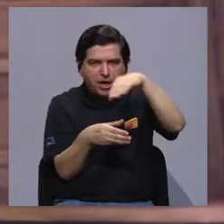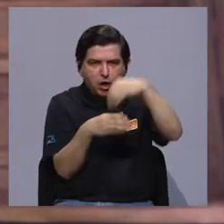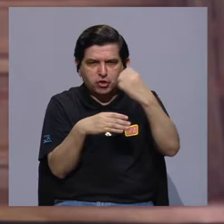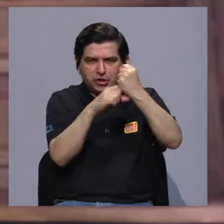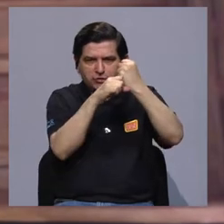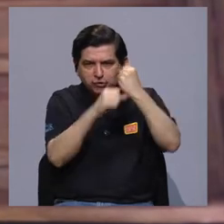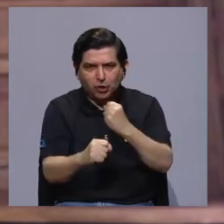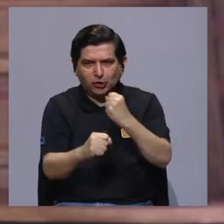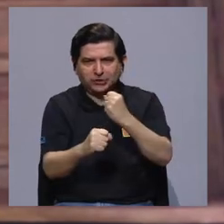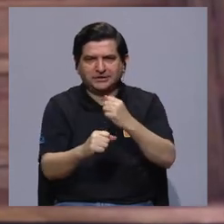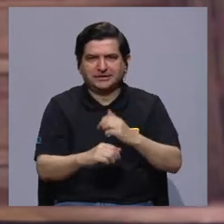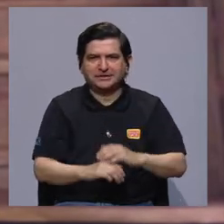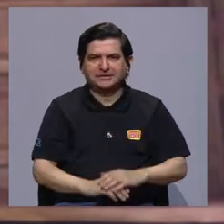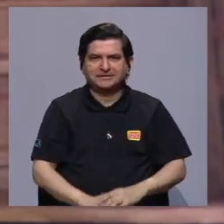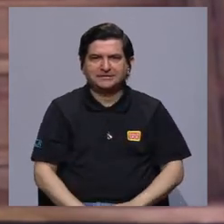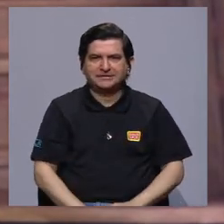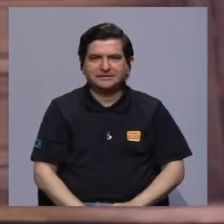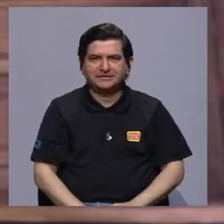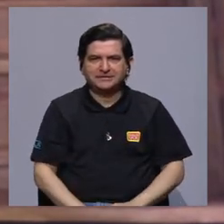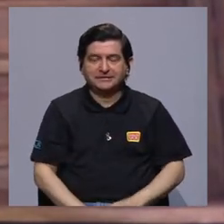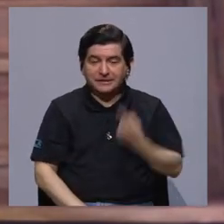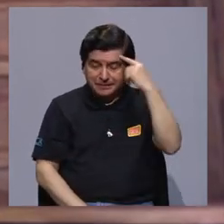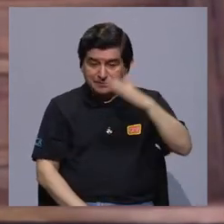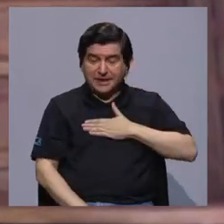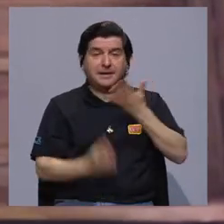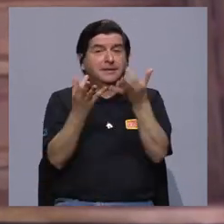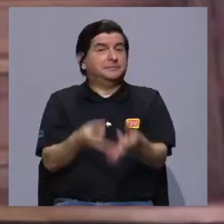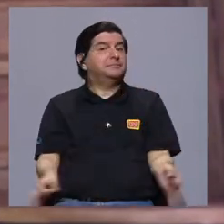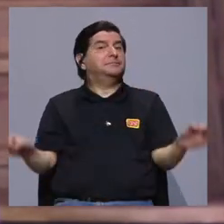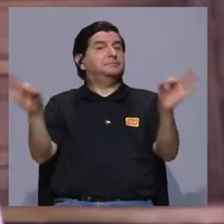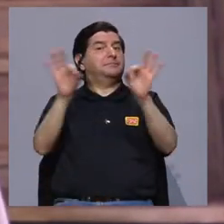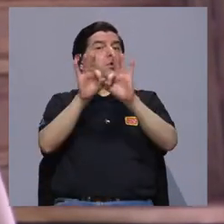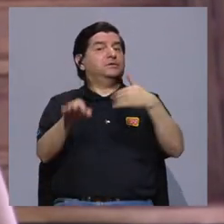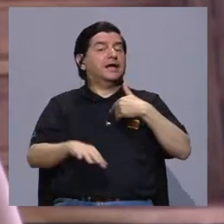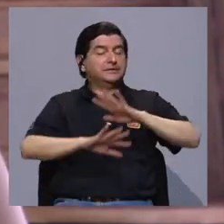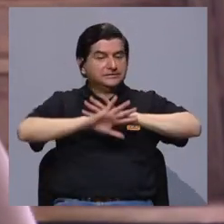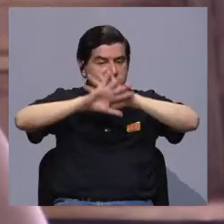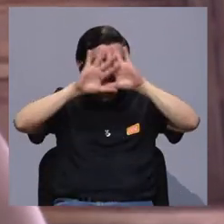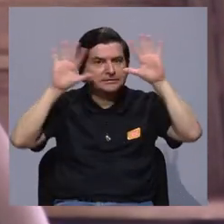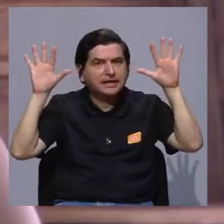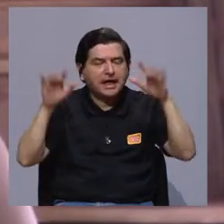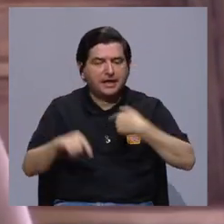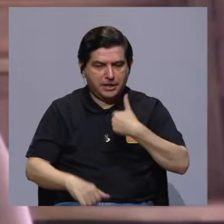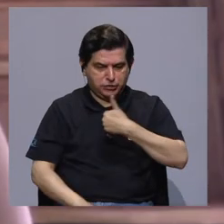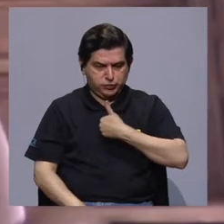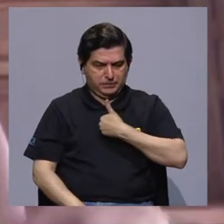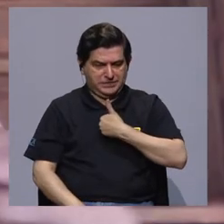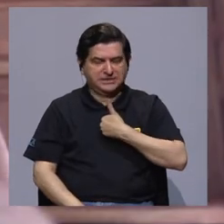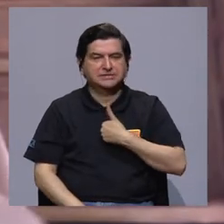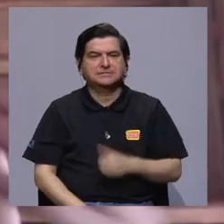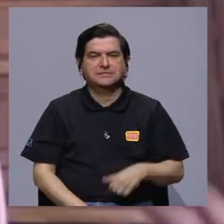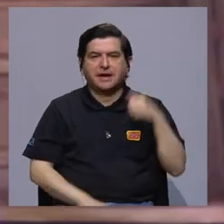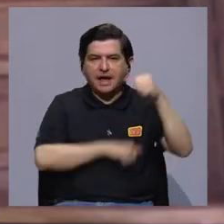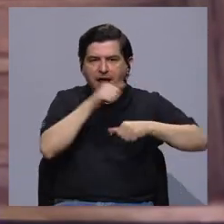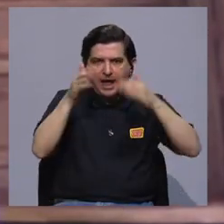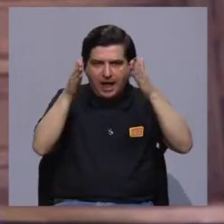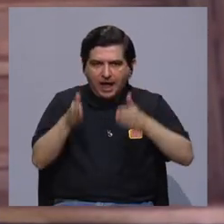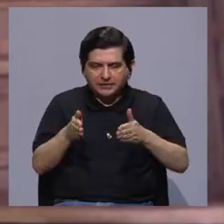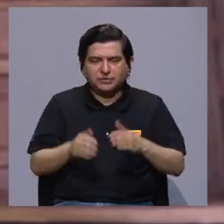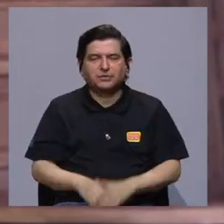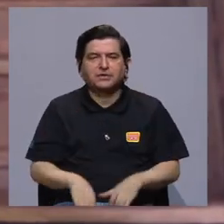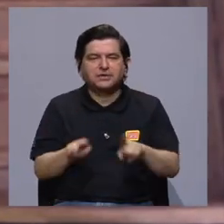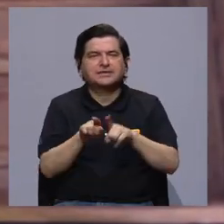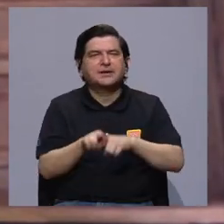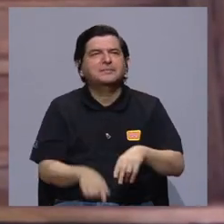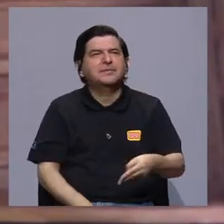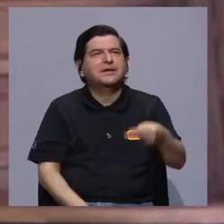contexto colonial, ¿verdad? Y para mí eso es muy importante como tenerlo claro, yo misma como antropóloga, ¿verdad? La historia que ha tenido